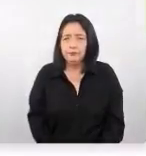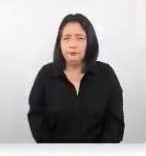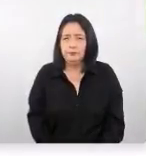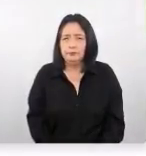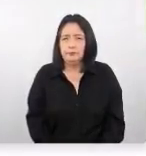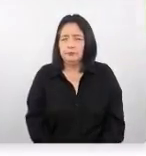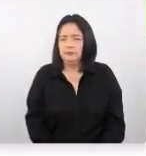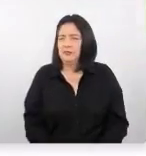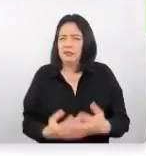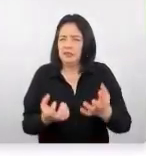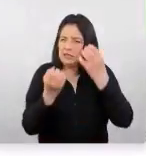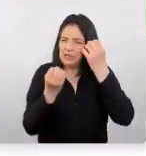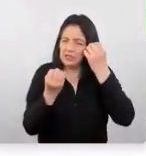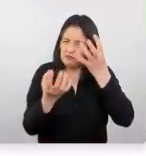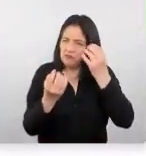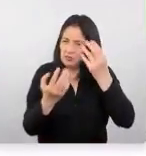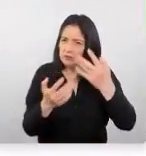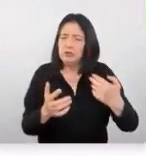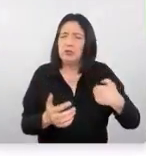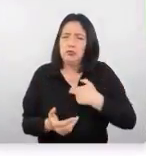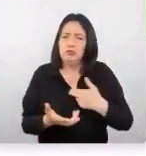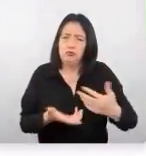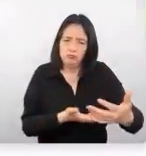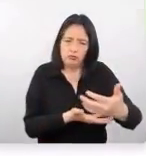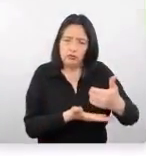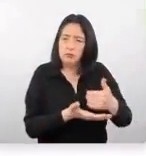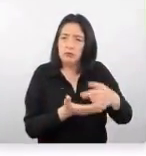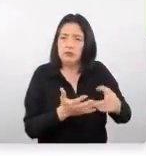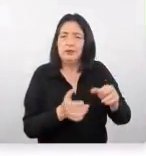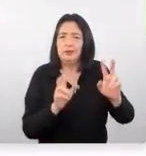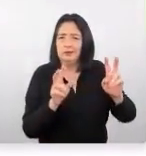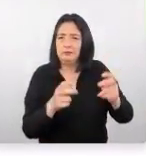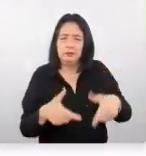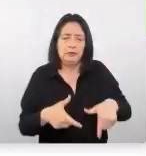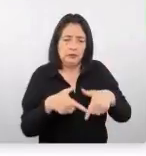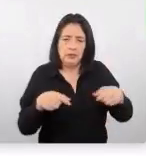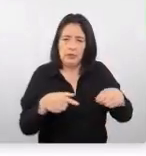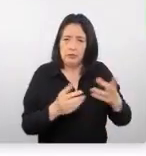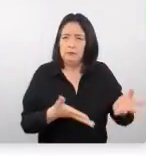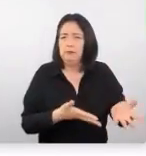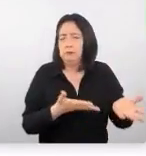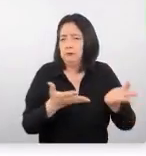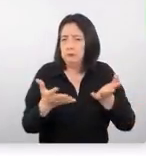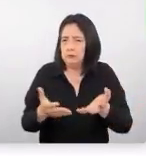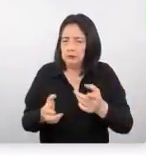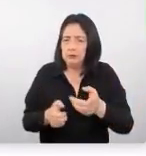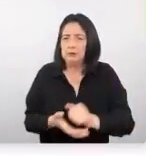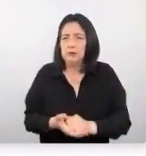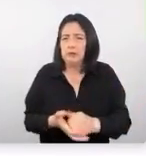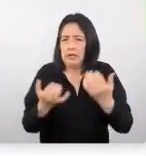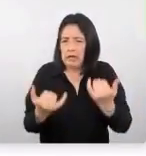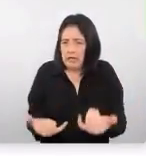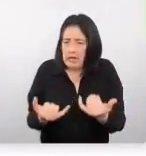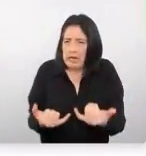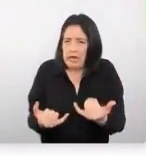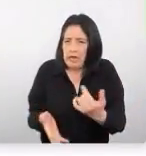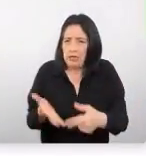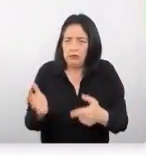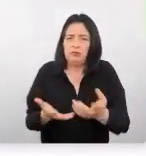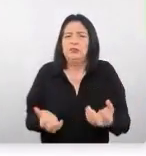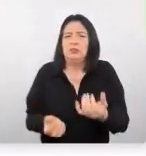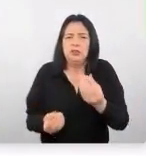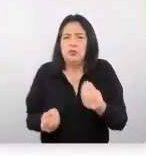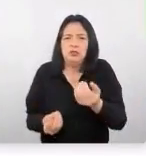la información que pudimos obtener de cara a Japón quisimos traer la información actualizada sobre la